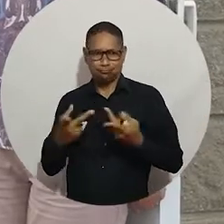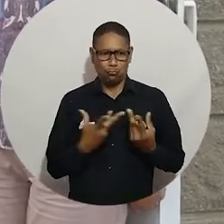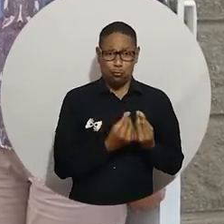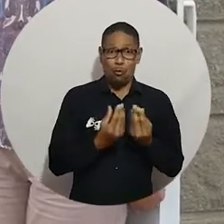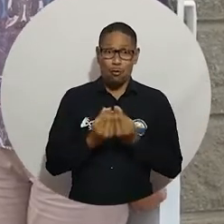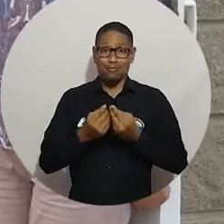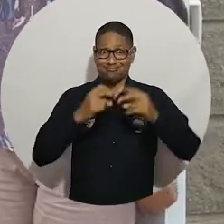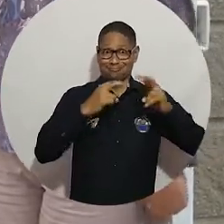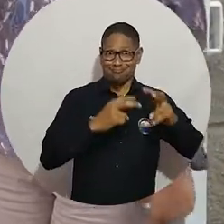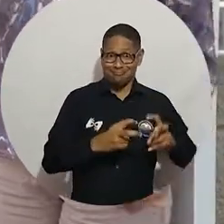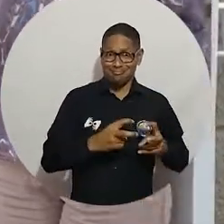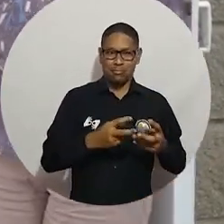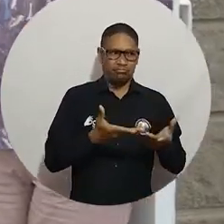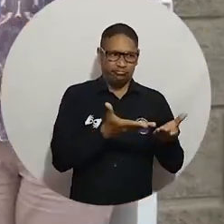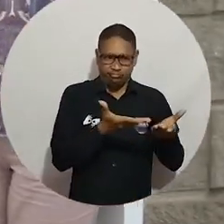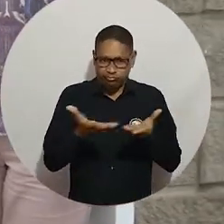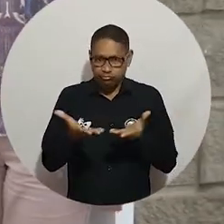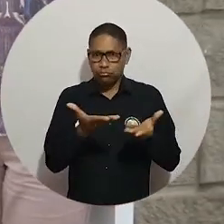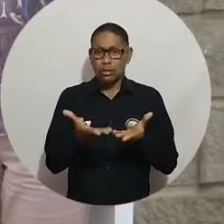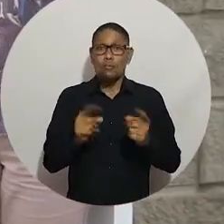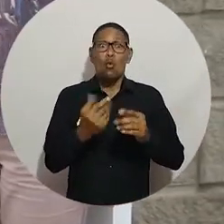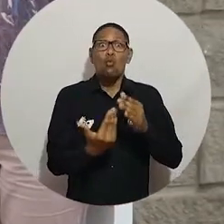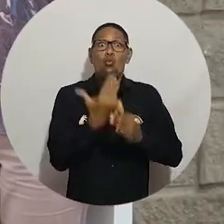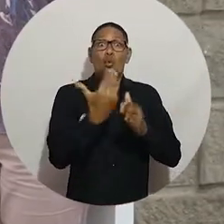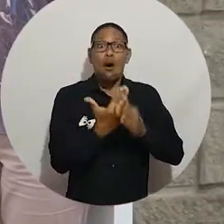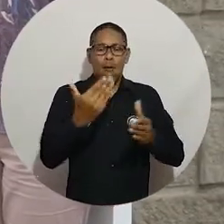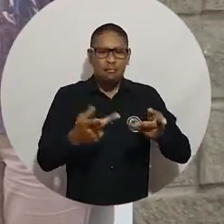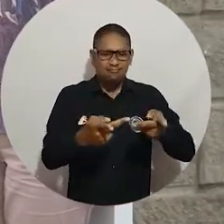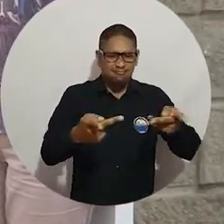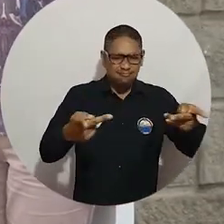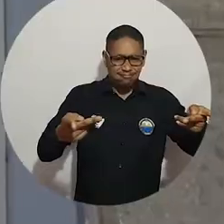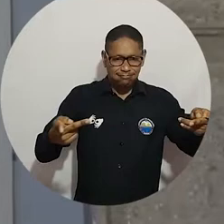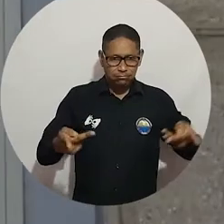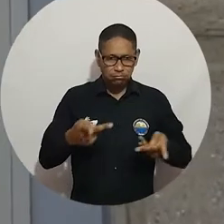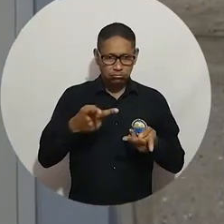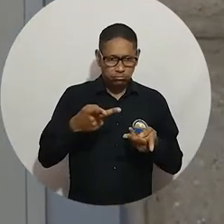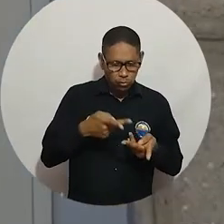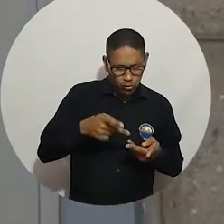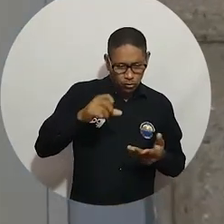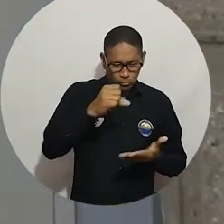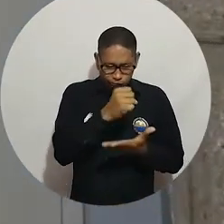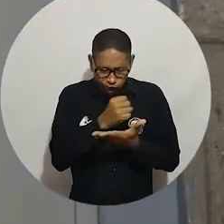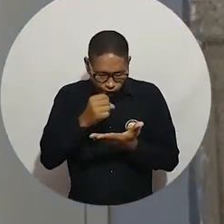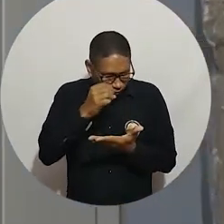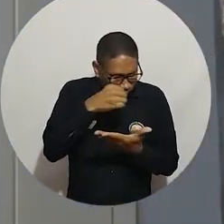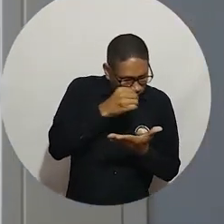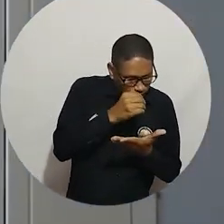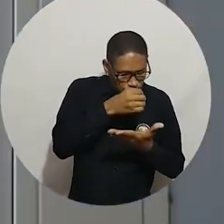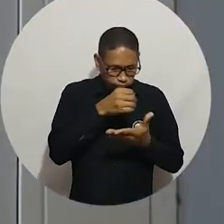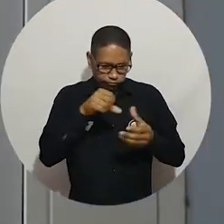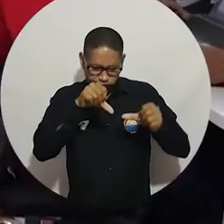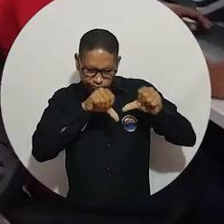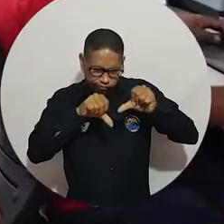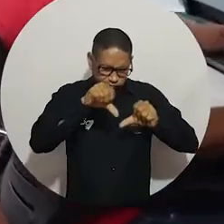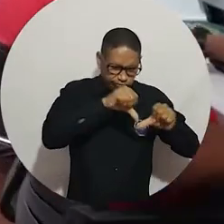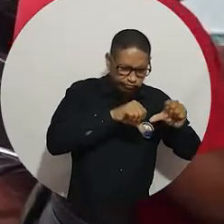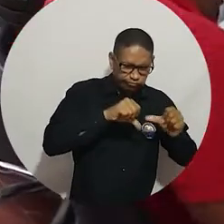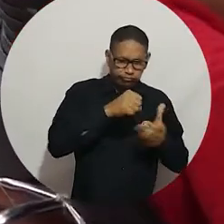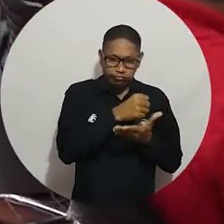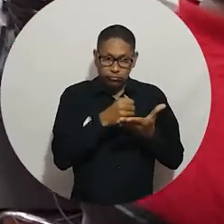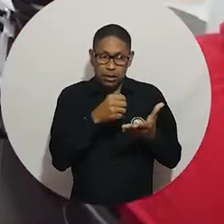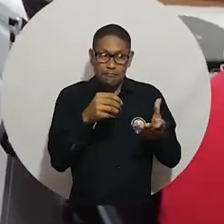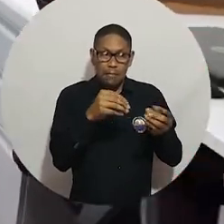innovación y producción científica. Es así como se dispuso formalmente del nuevo laboratorio del Grupo de Investigación en Inmunología y Patología,